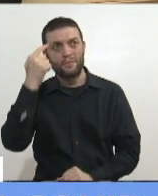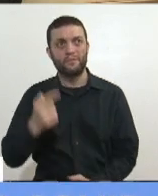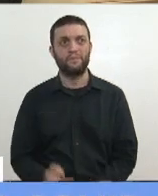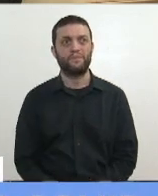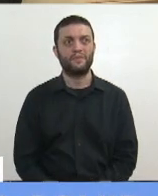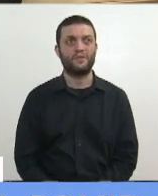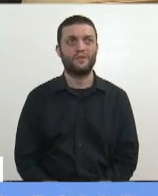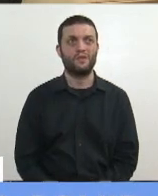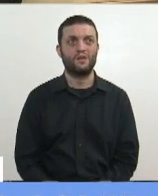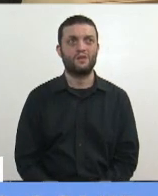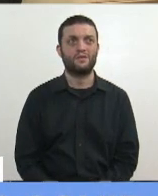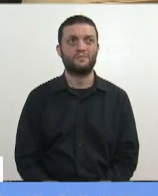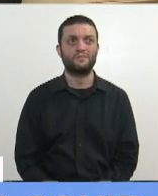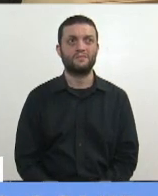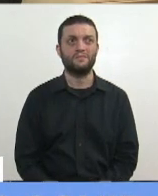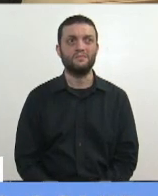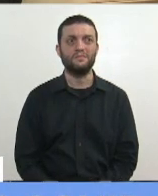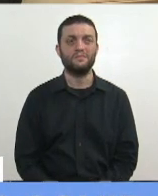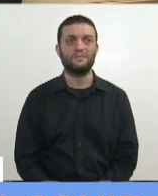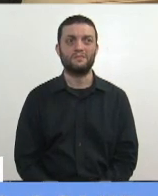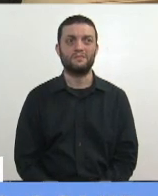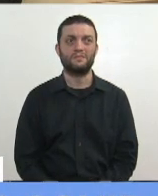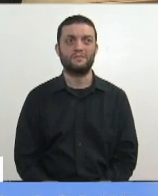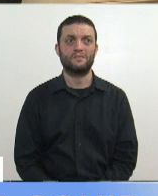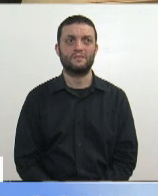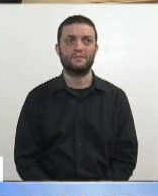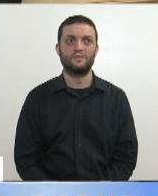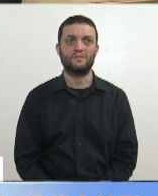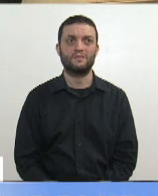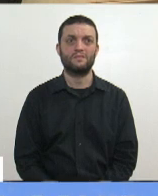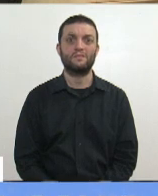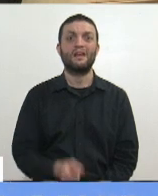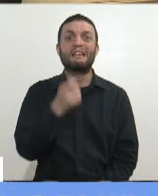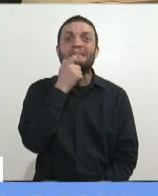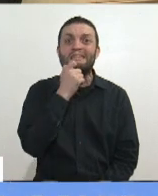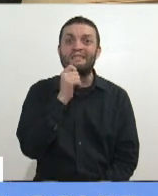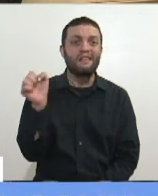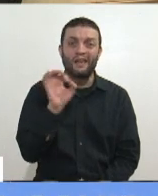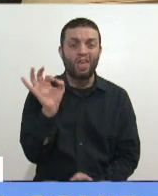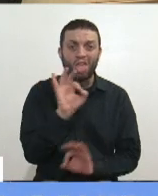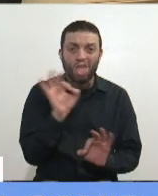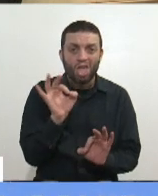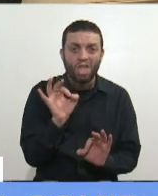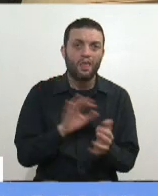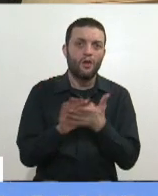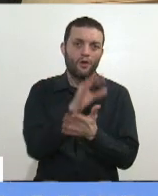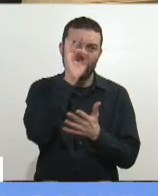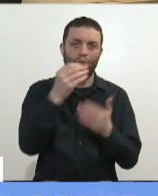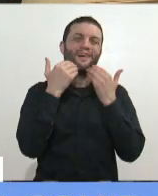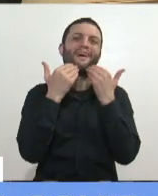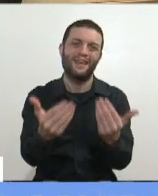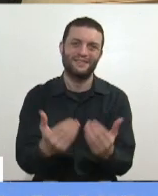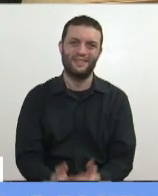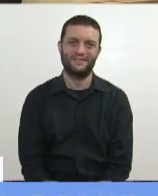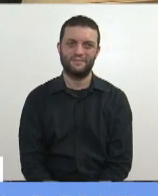No hay solución para el país de hoy ni el país de mañana. Muchas gracias, Presidenta.